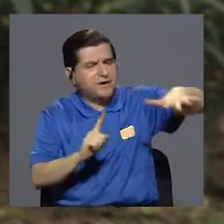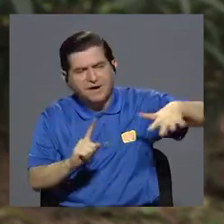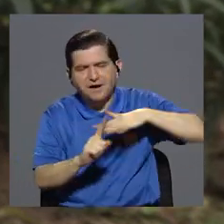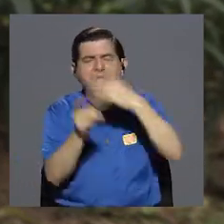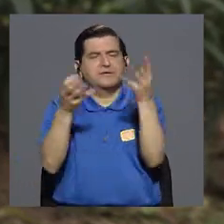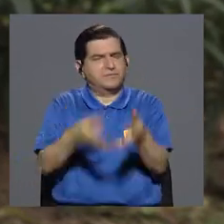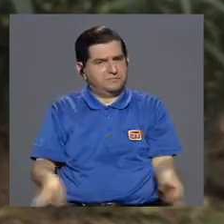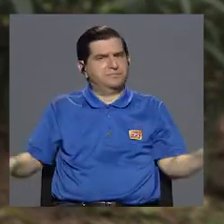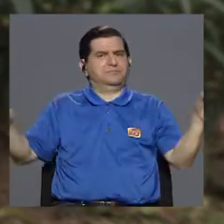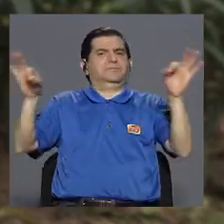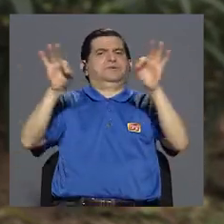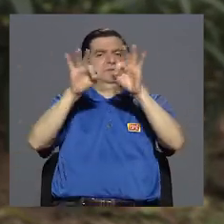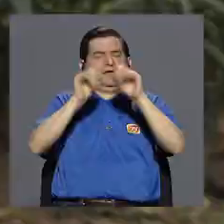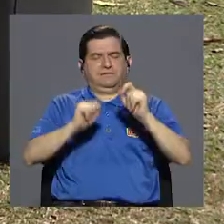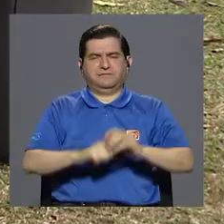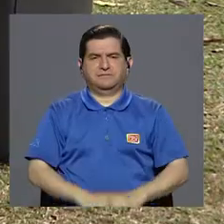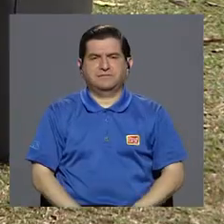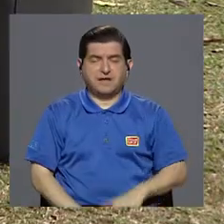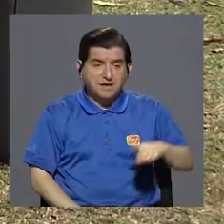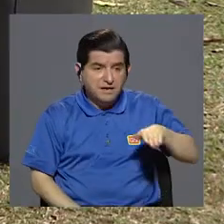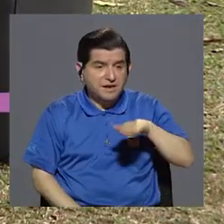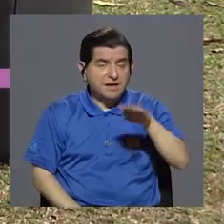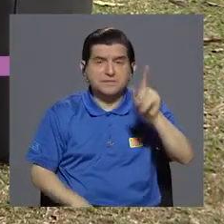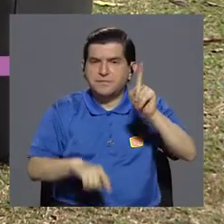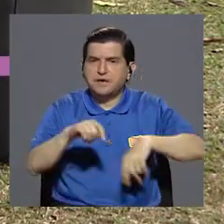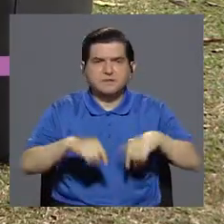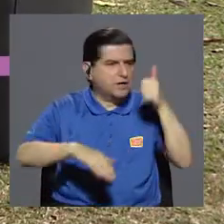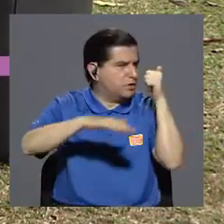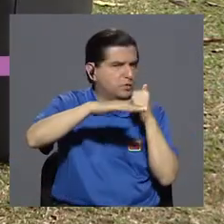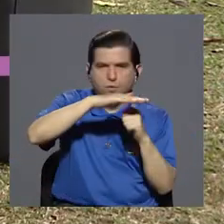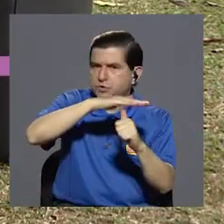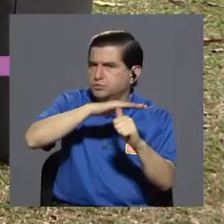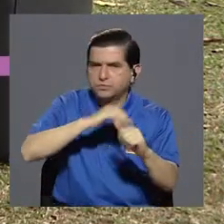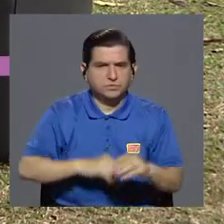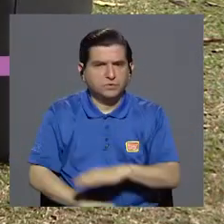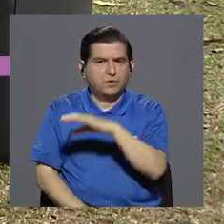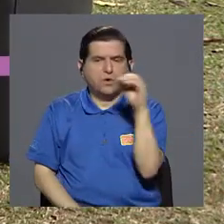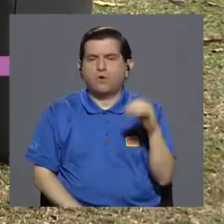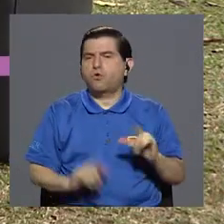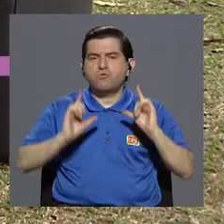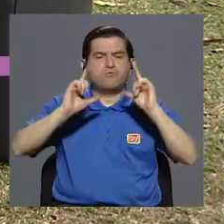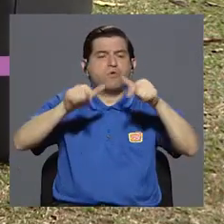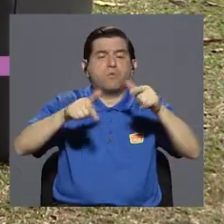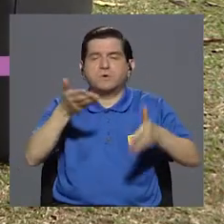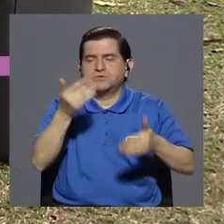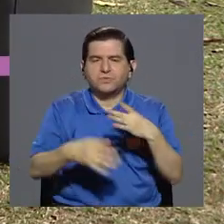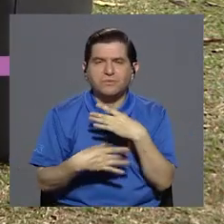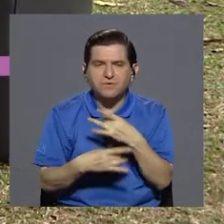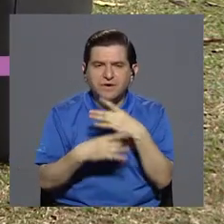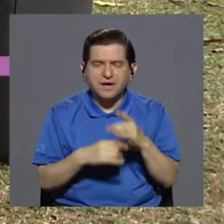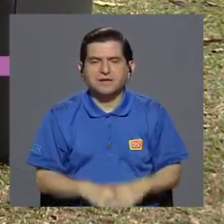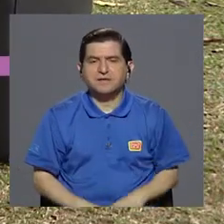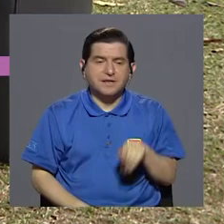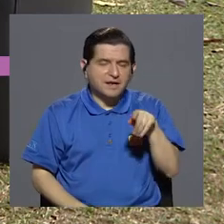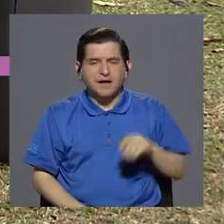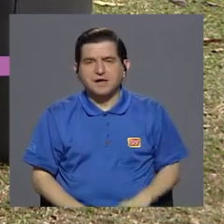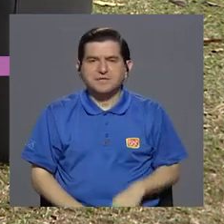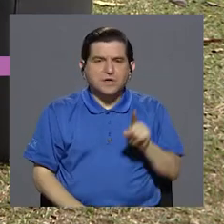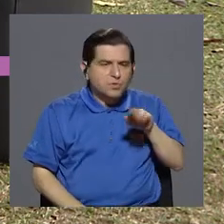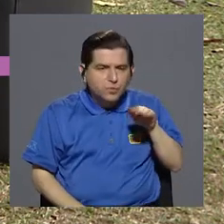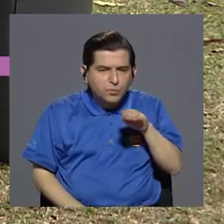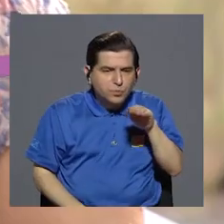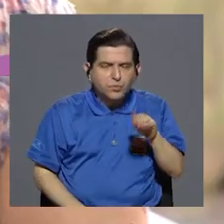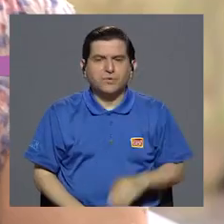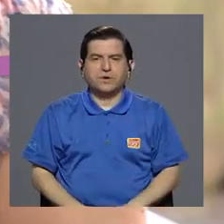casas es muy importante, de manera que las serpientes no se pueden esconder ahí o no haya basura que atraiga roedores, por ejemplo, y